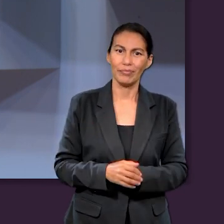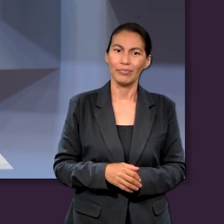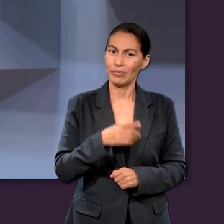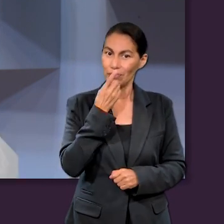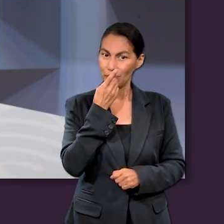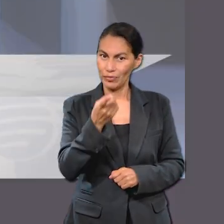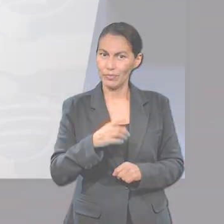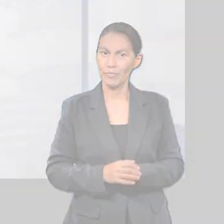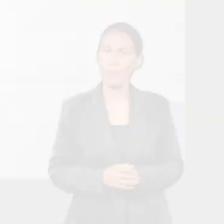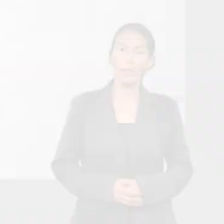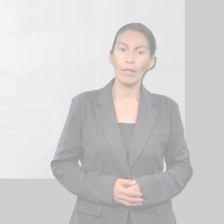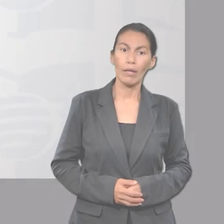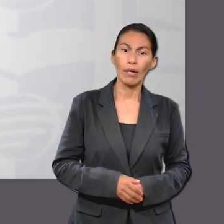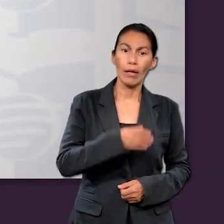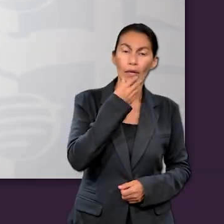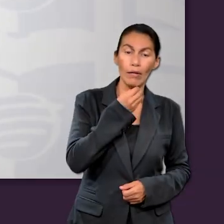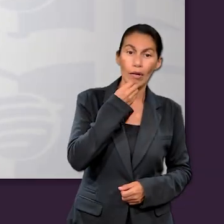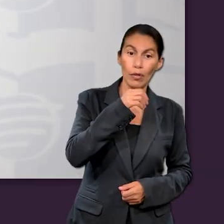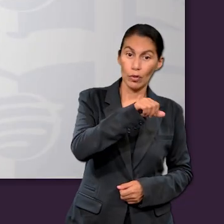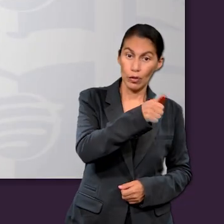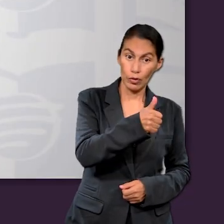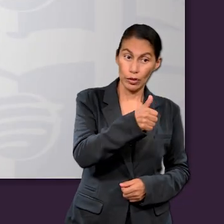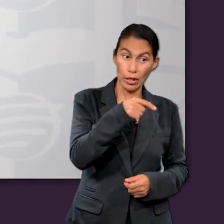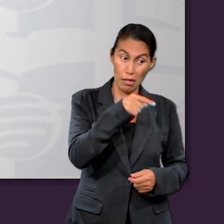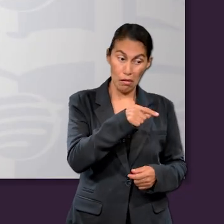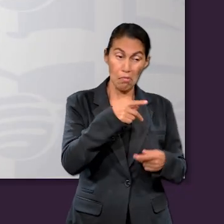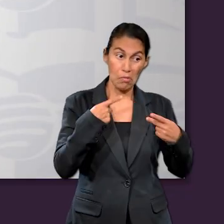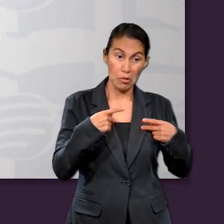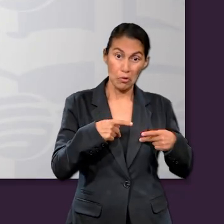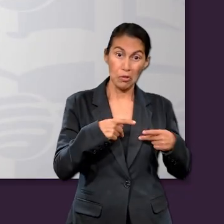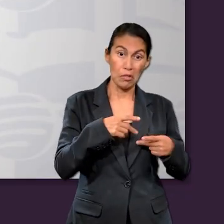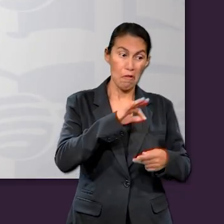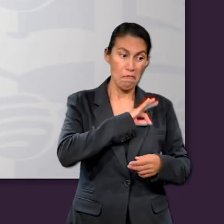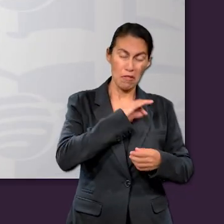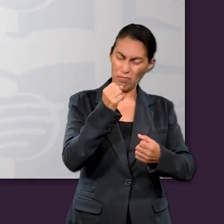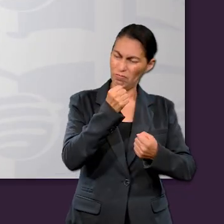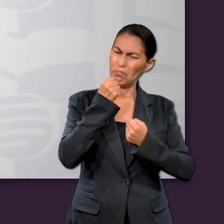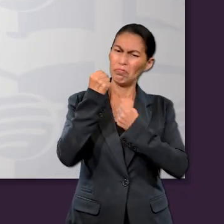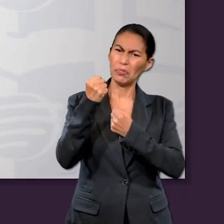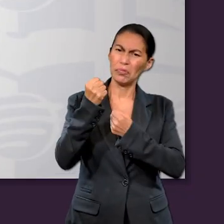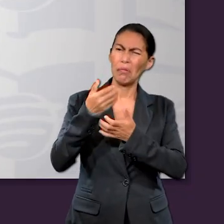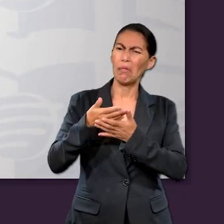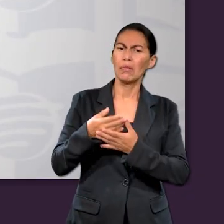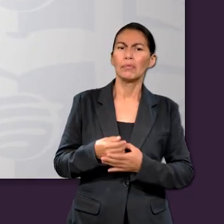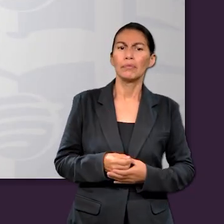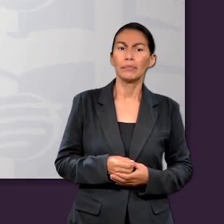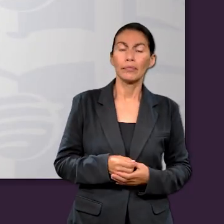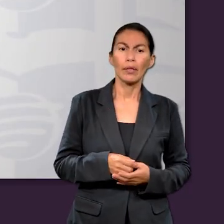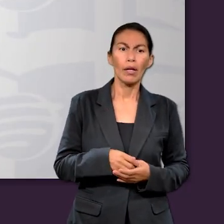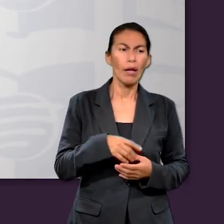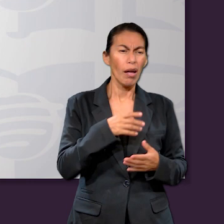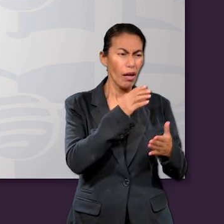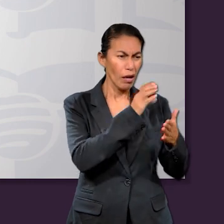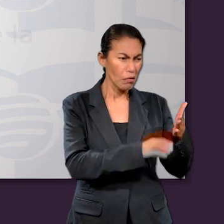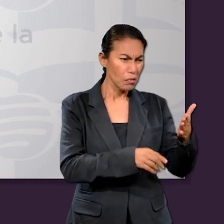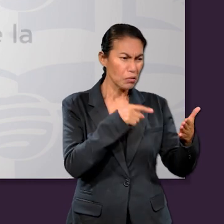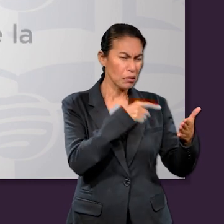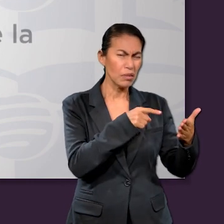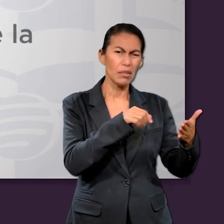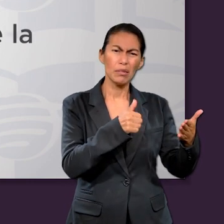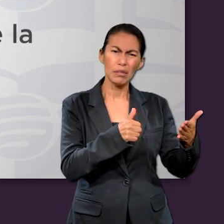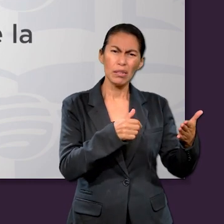dice de la siguiente manera. Hebreos 11 destaca a muchos de los llamados héroes de la fe, de la antigüedad.